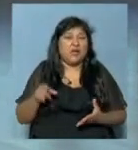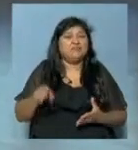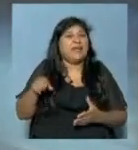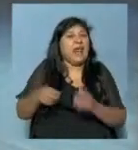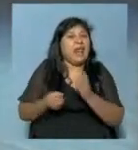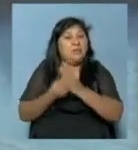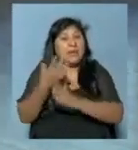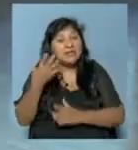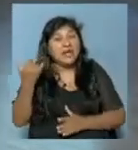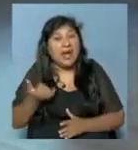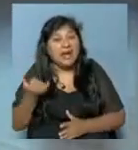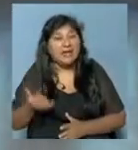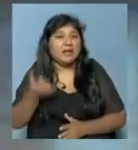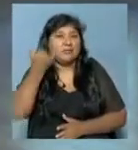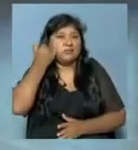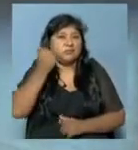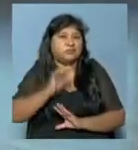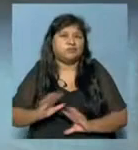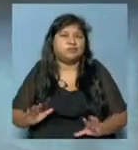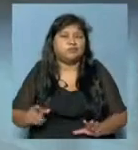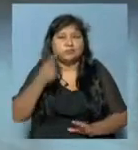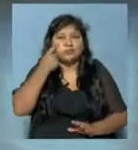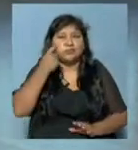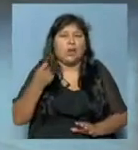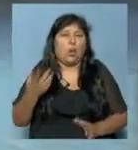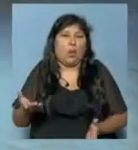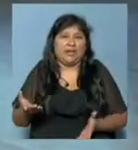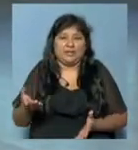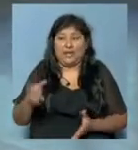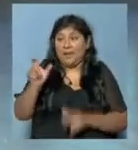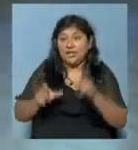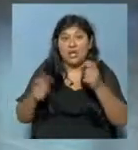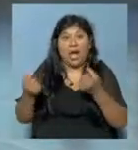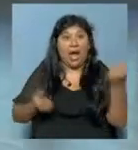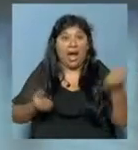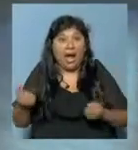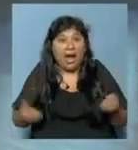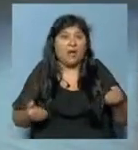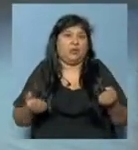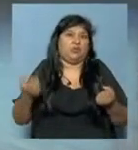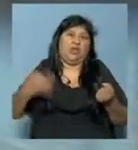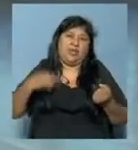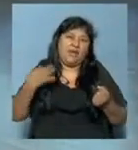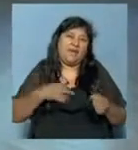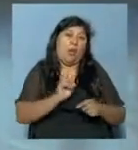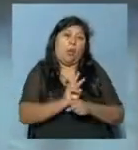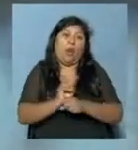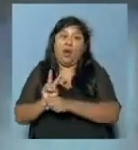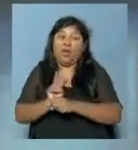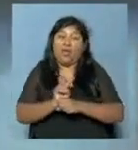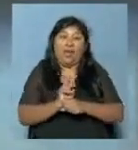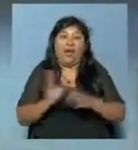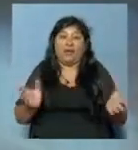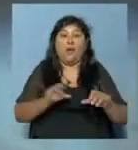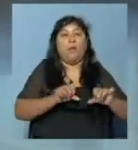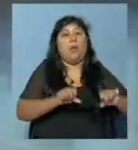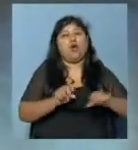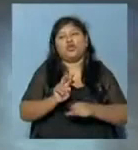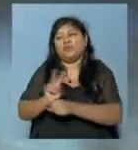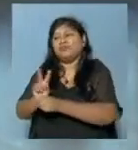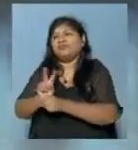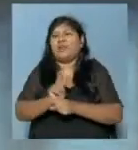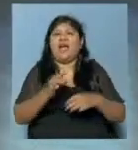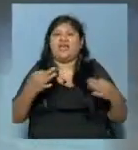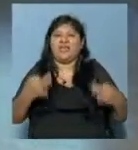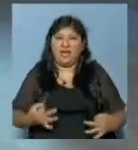mañana teniendo en cuenta los automovilistas, los cuidados que tienen que tener, los motociclistas como